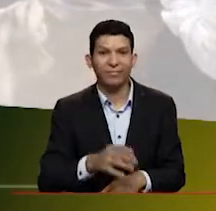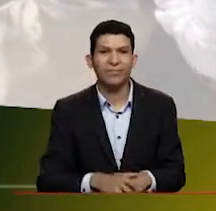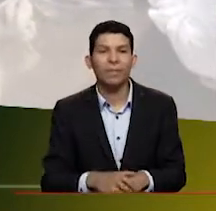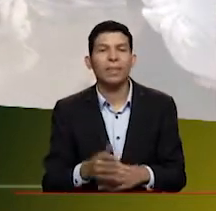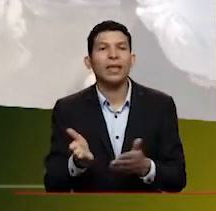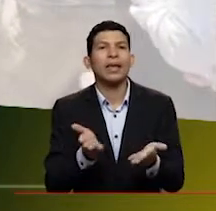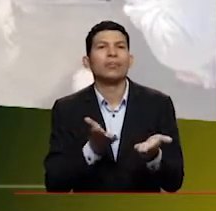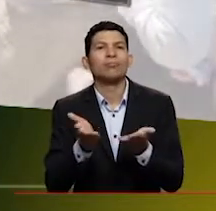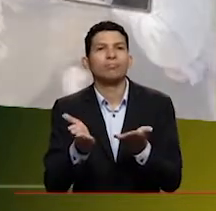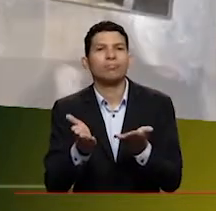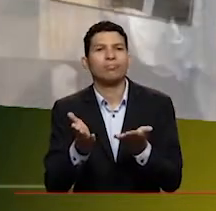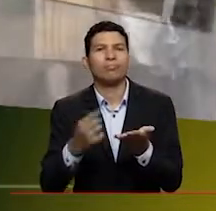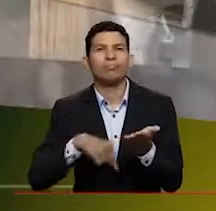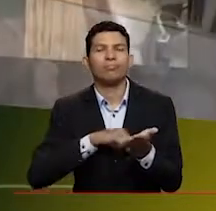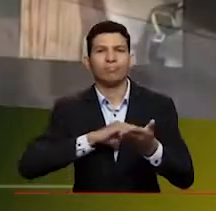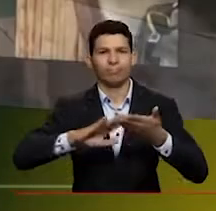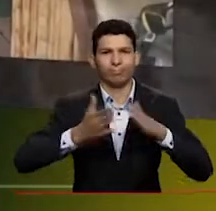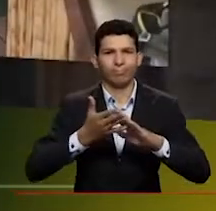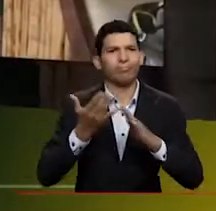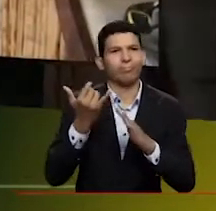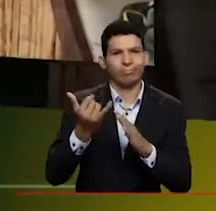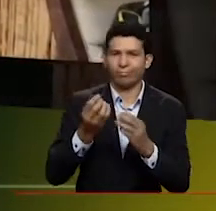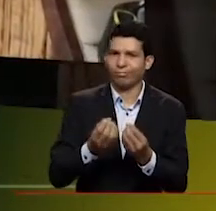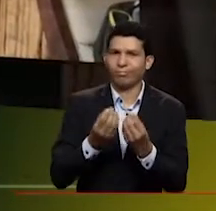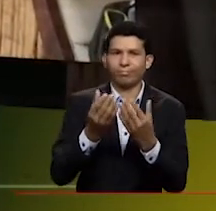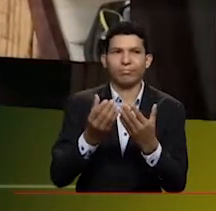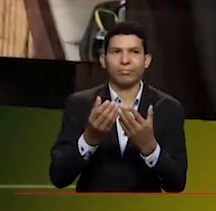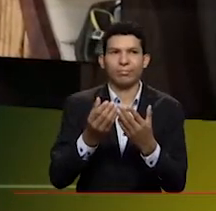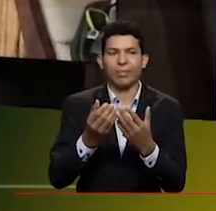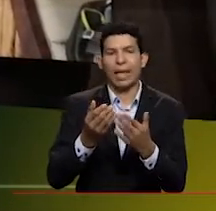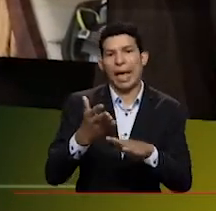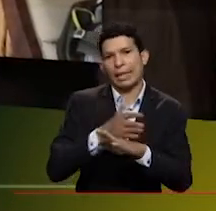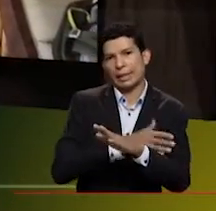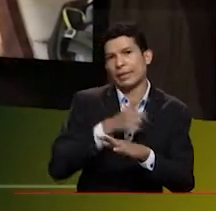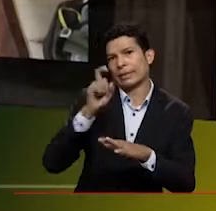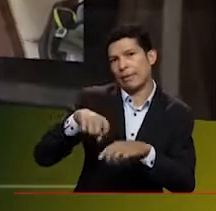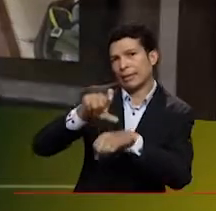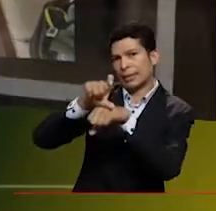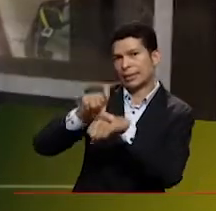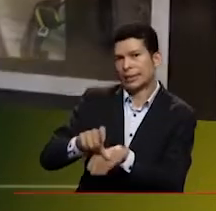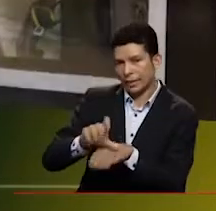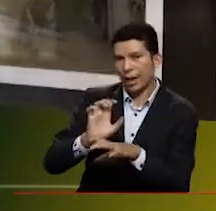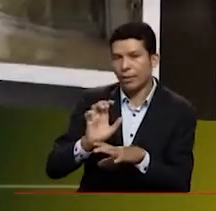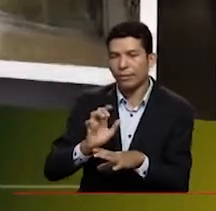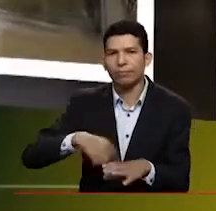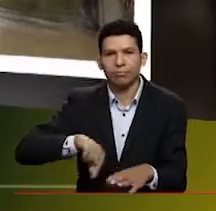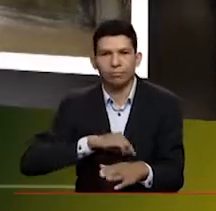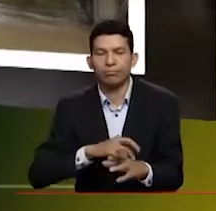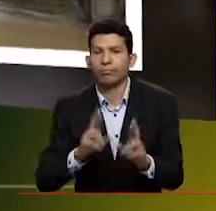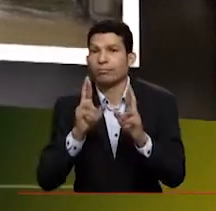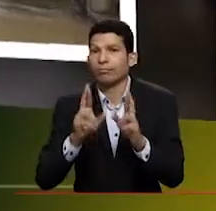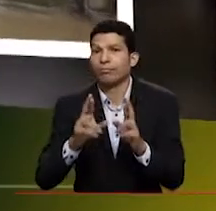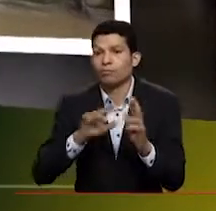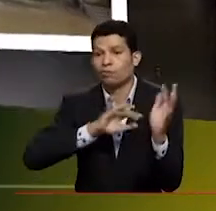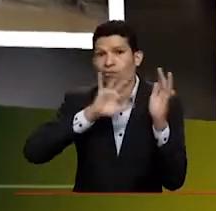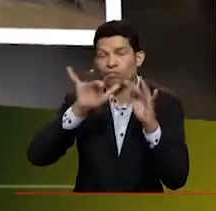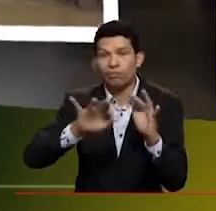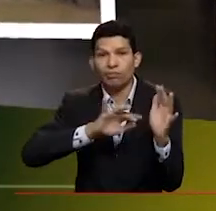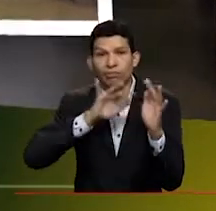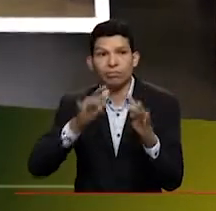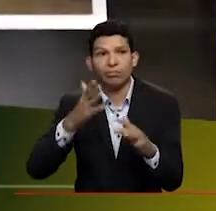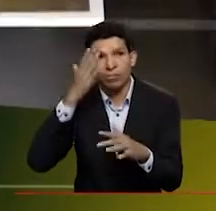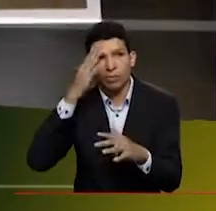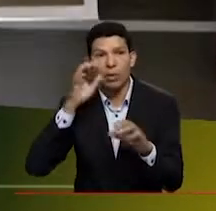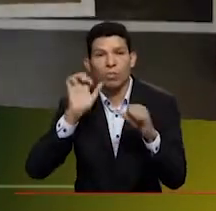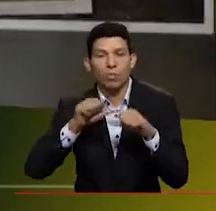servicios que presta la comunidad se hacen con reserva, bajo reserva. Pues esperamos a tener una gran influencia de público para